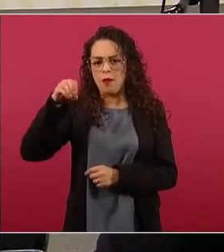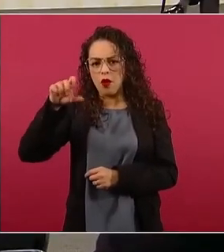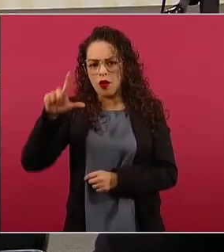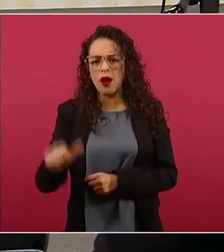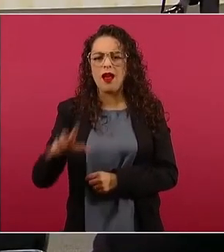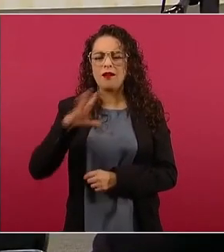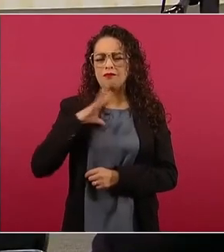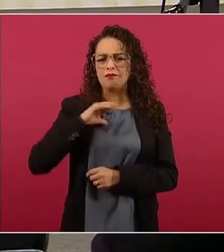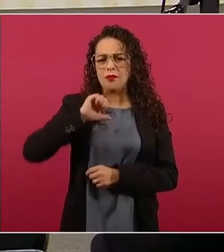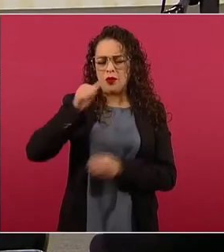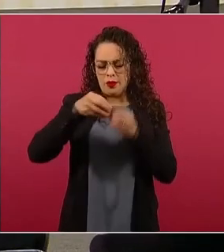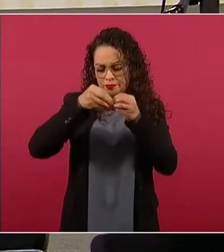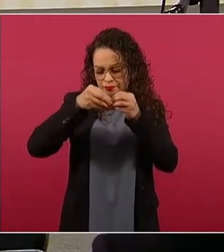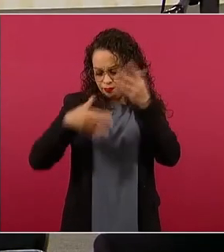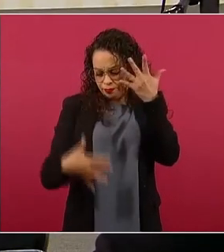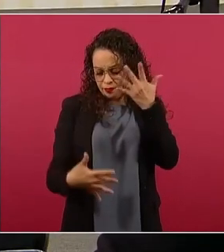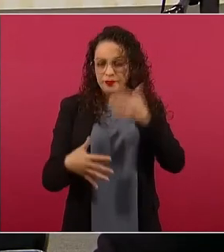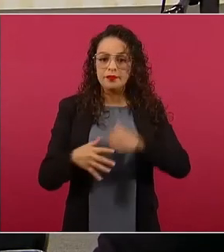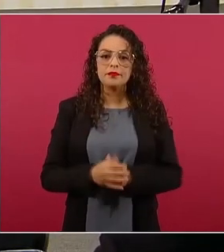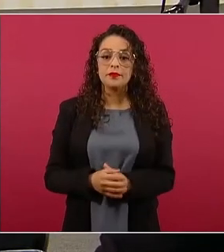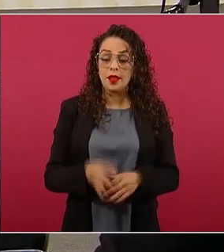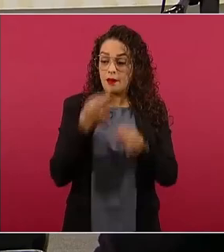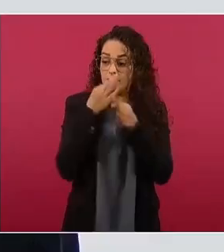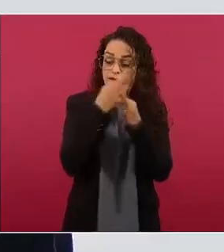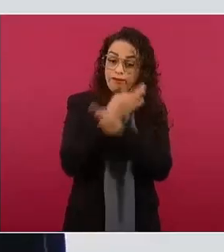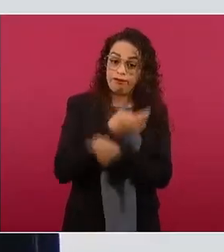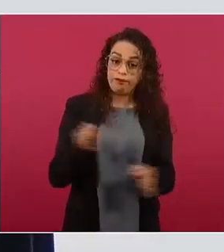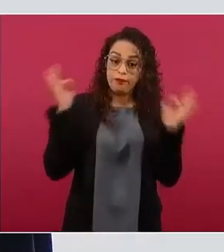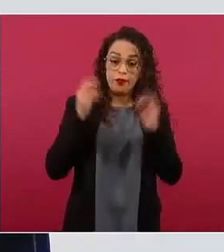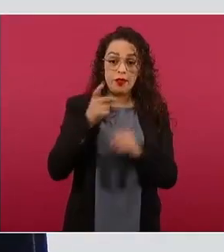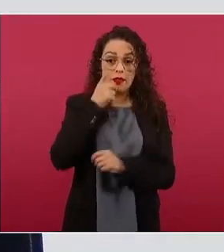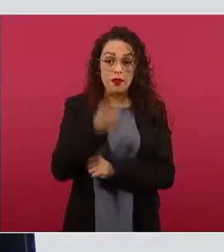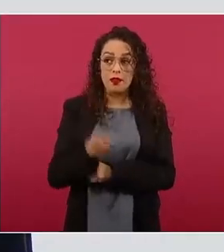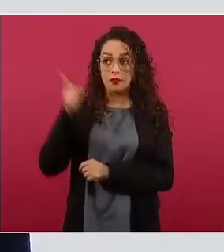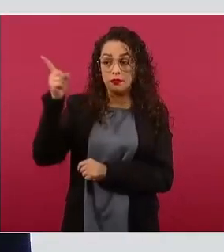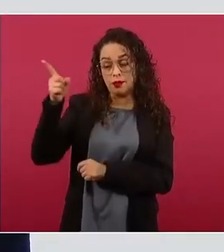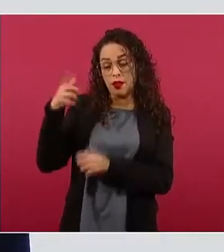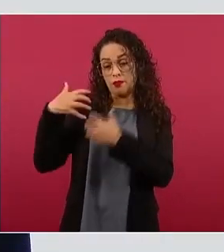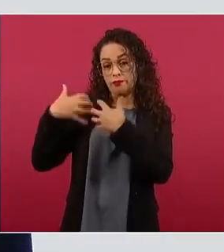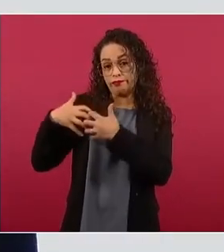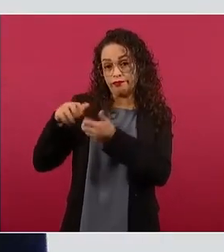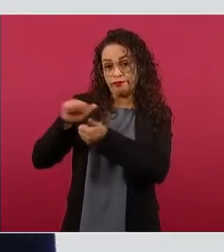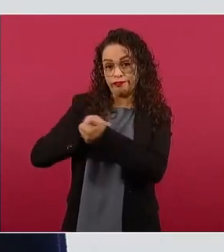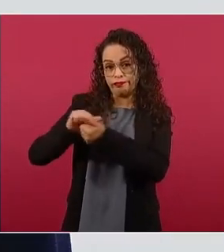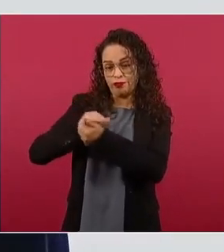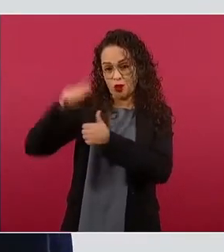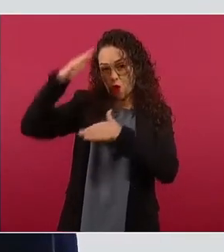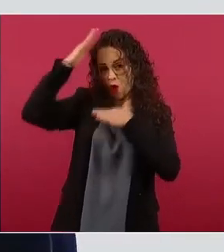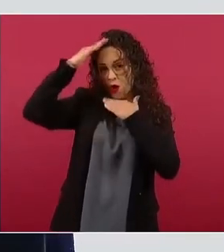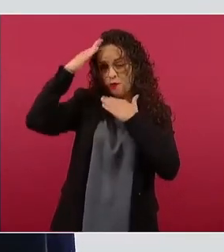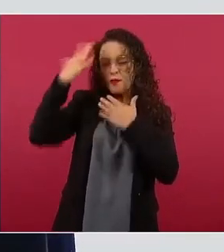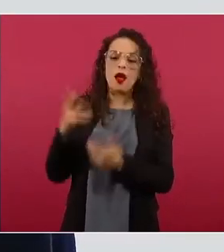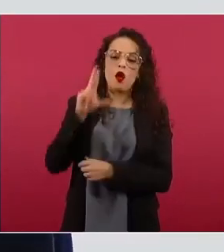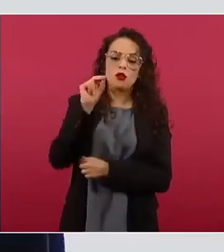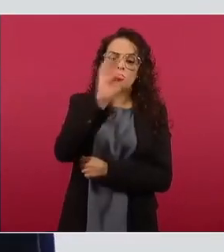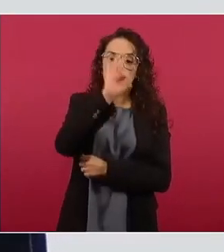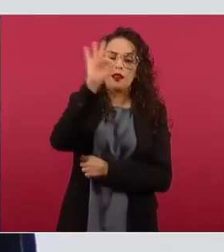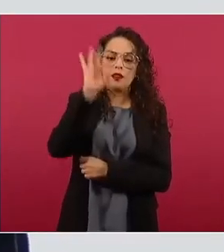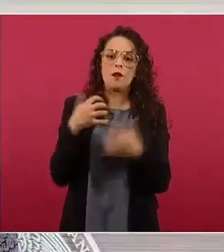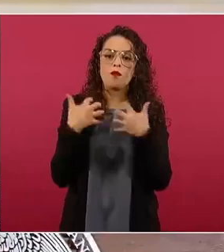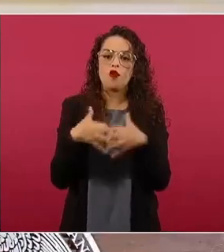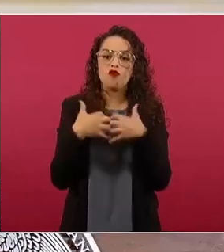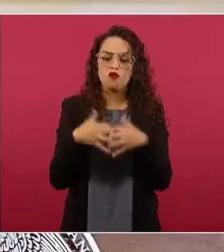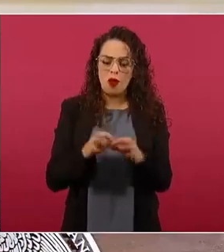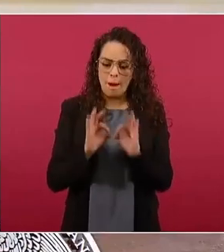entre otros, difundieron en nado sincronizado de que la refinería Olmeca funcionaría al 80% hasta 2025.